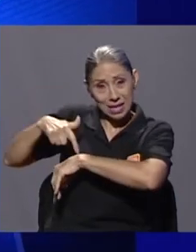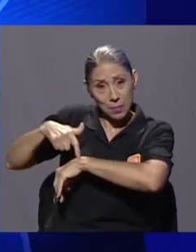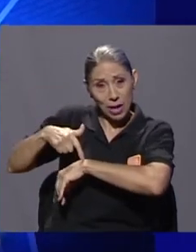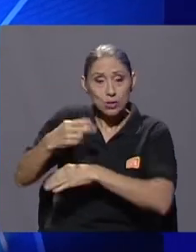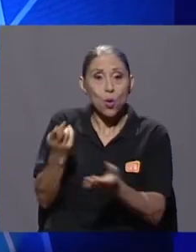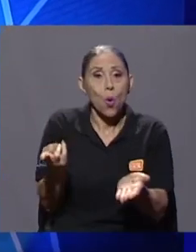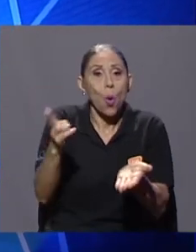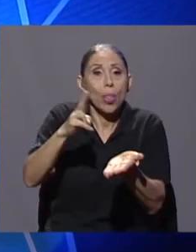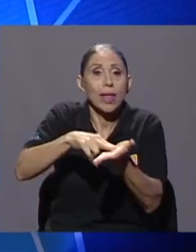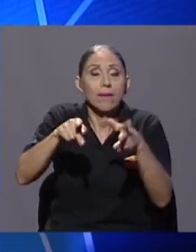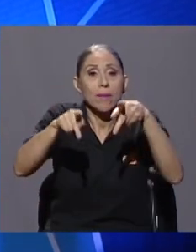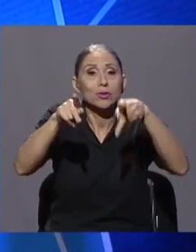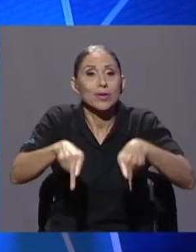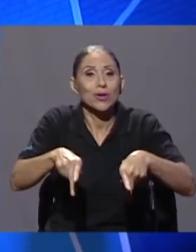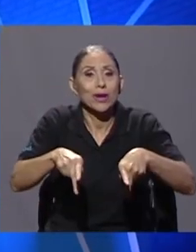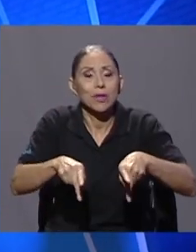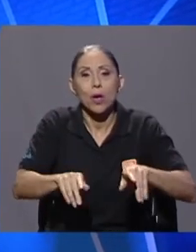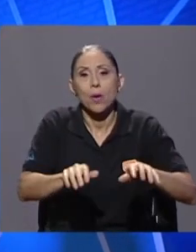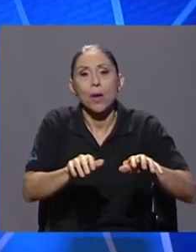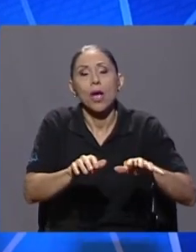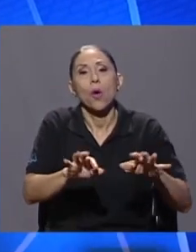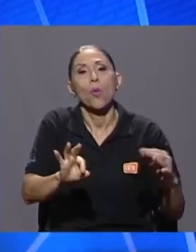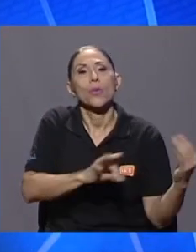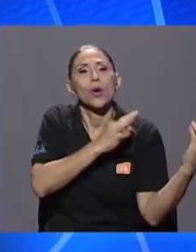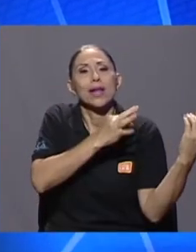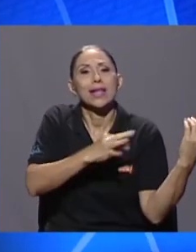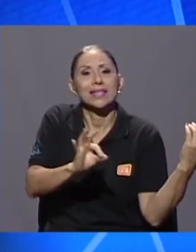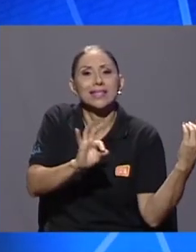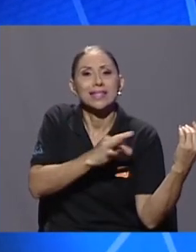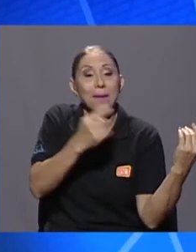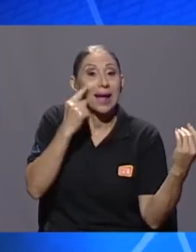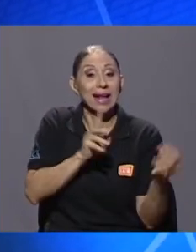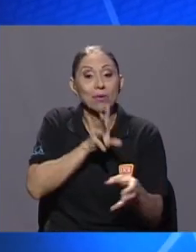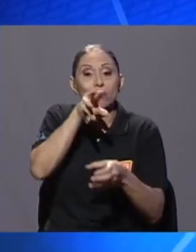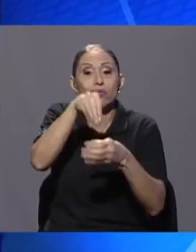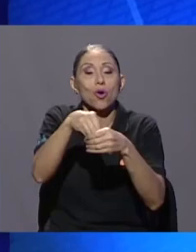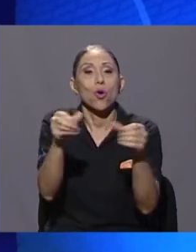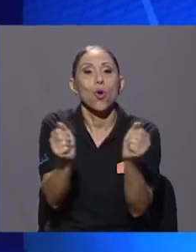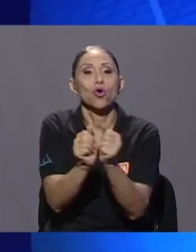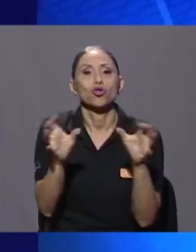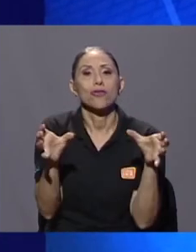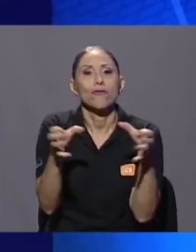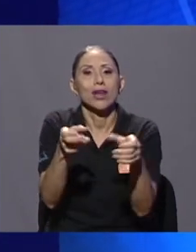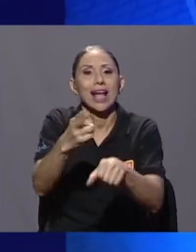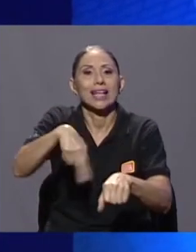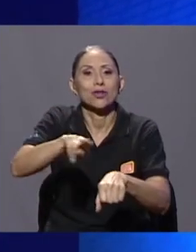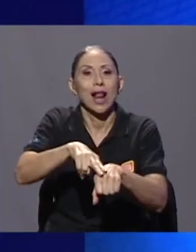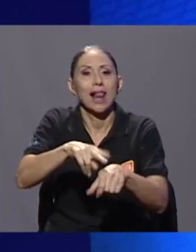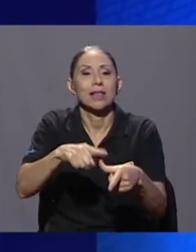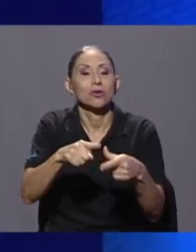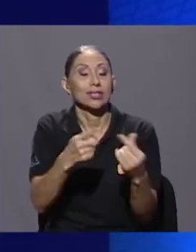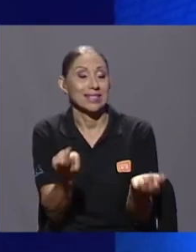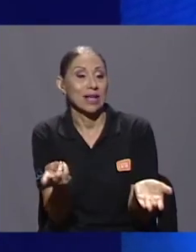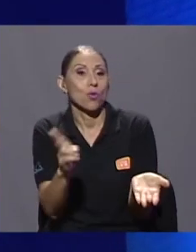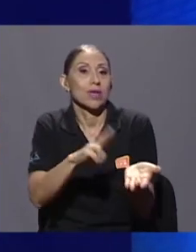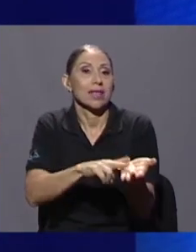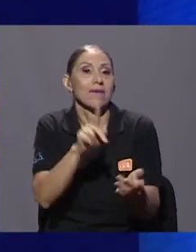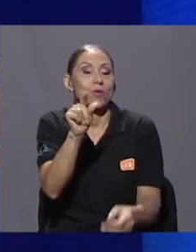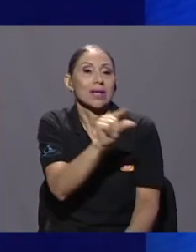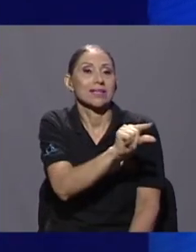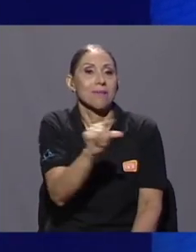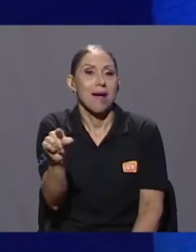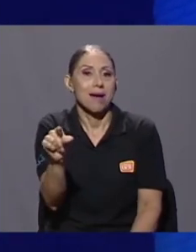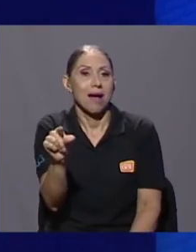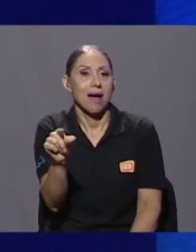para que interpretara una obra con la Sinfónica Nacional y esa contratación era por una semana, ¿verdad? Y el artista siempre